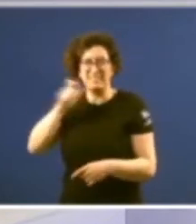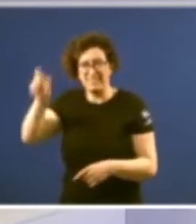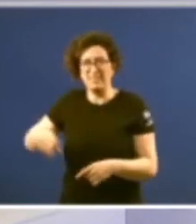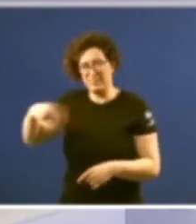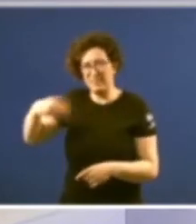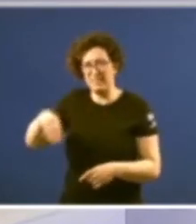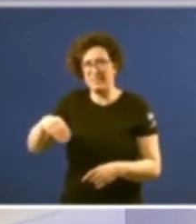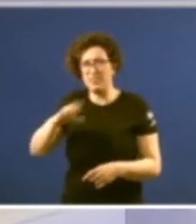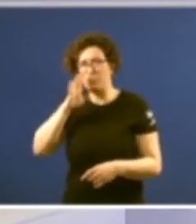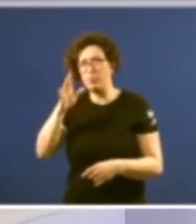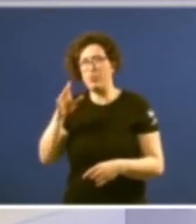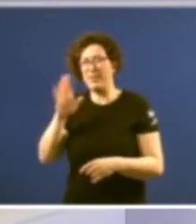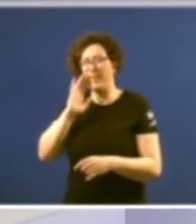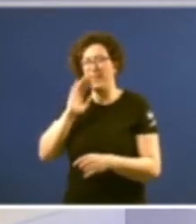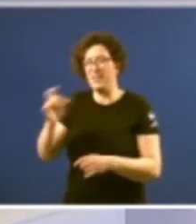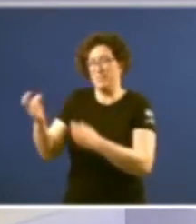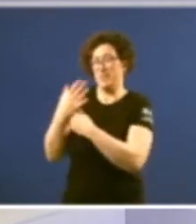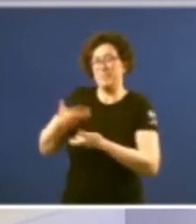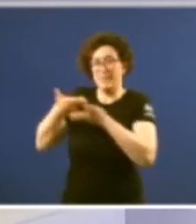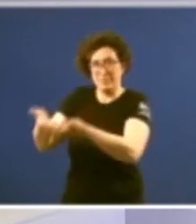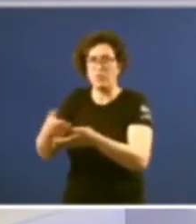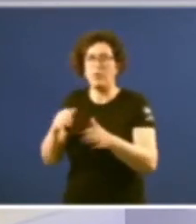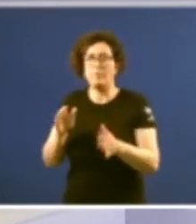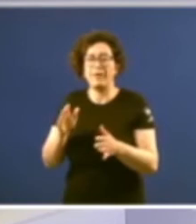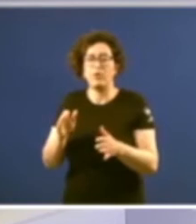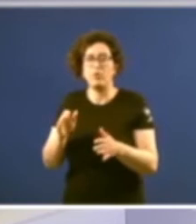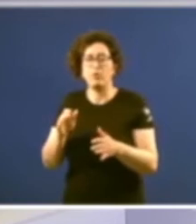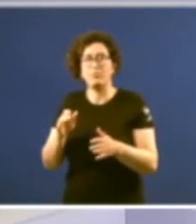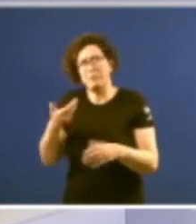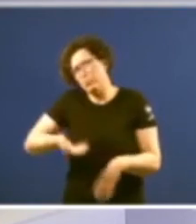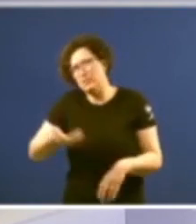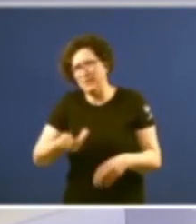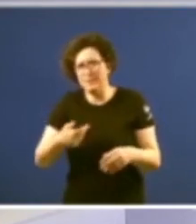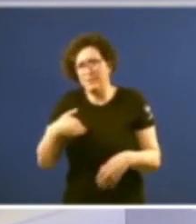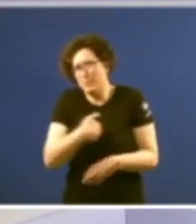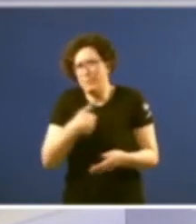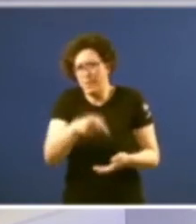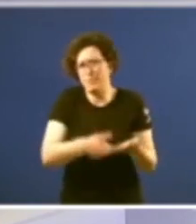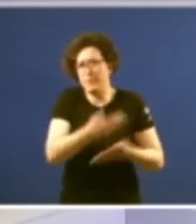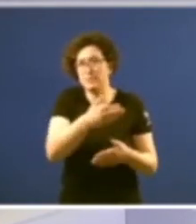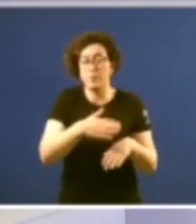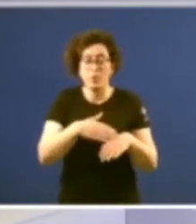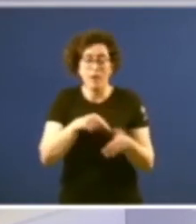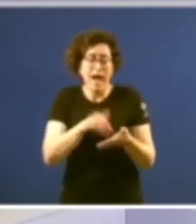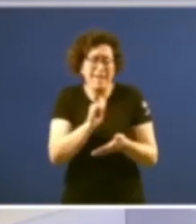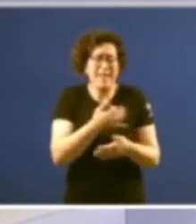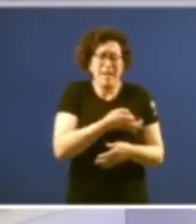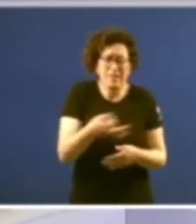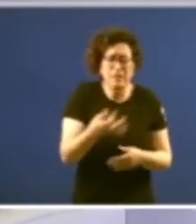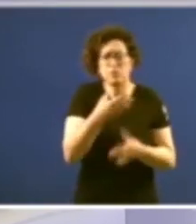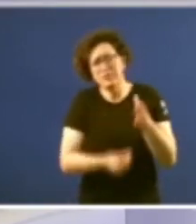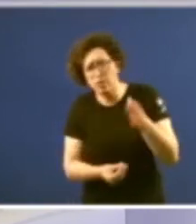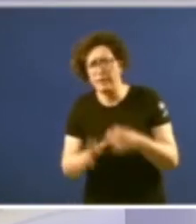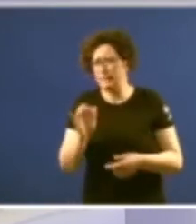amable imitación que me fixo chegar pero cando menos penso que foi relevante cos seus acertos e erros cos